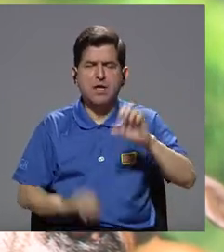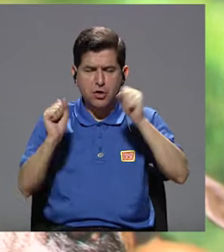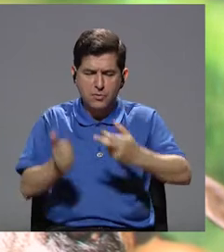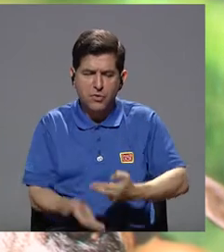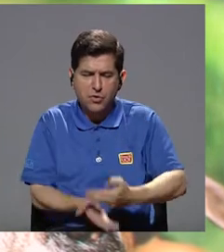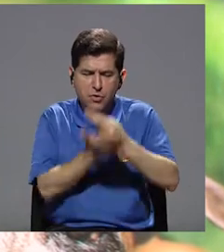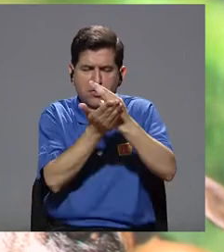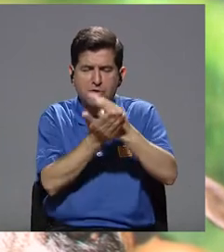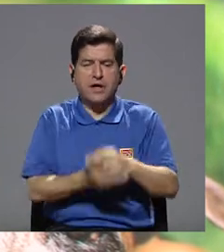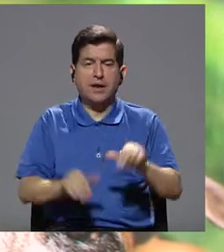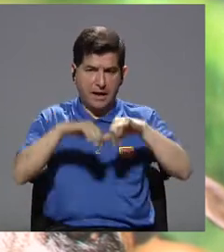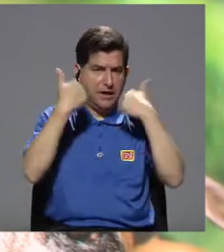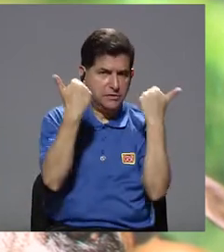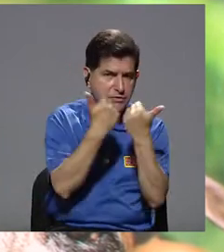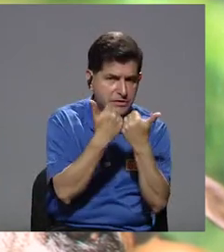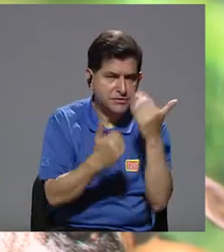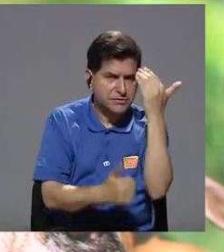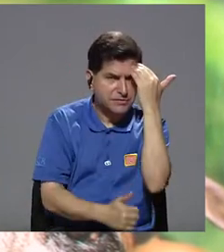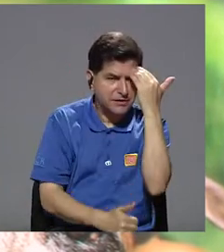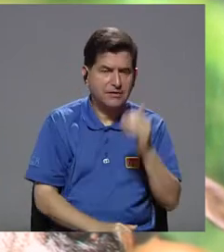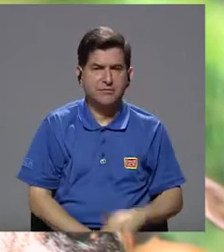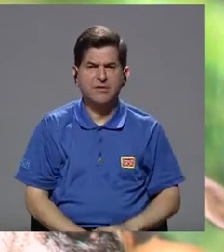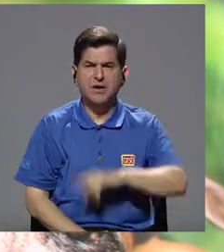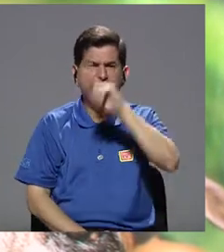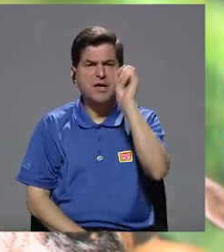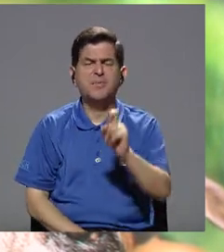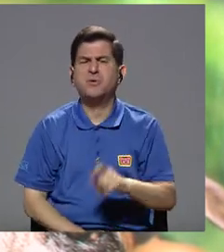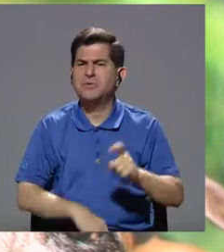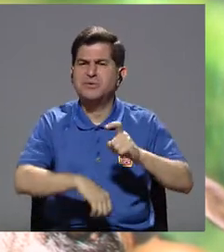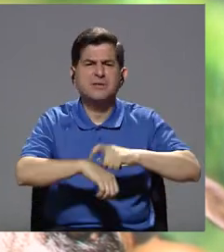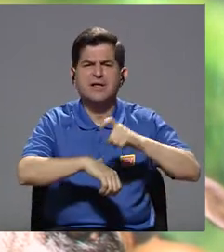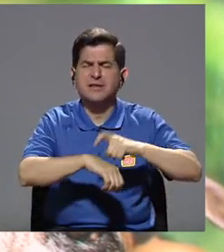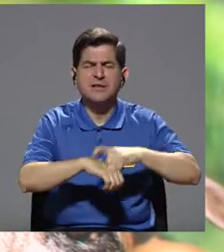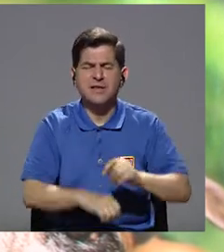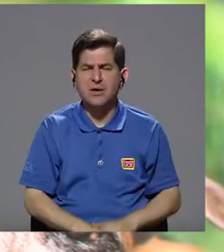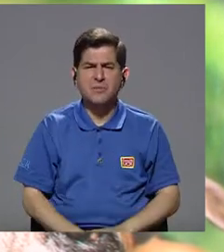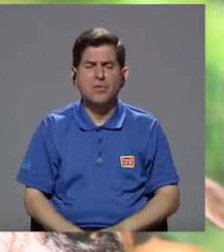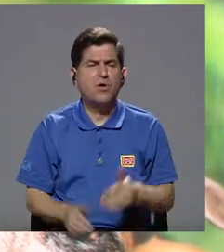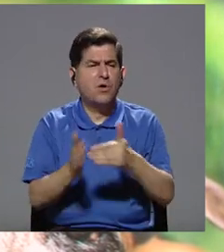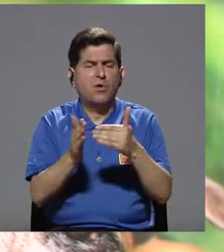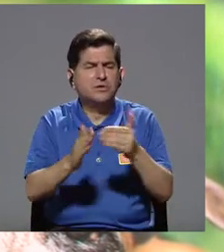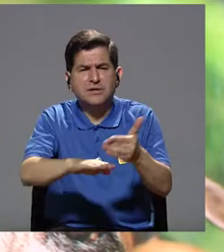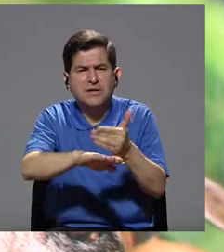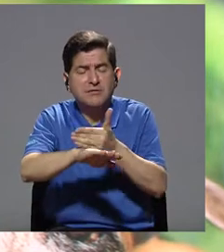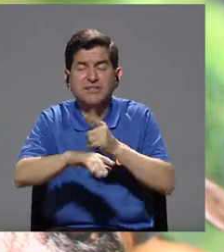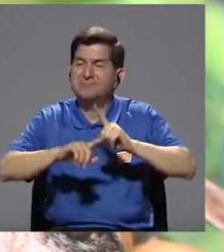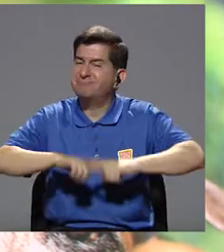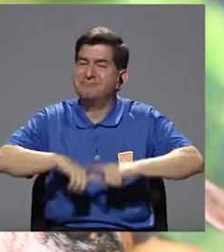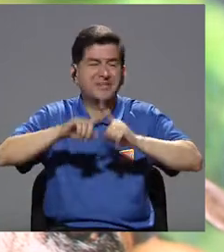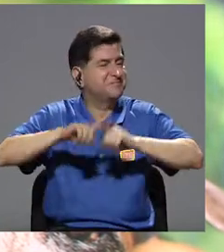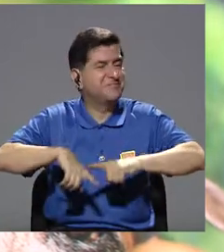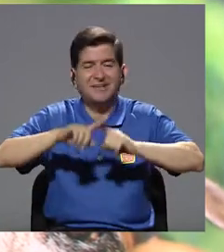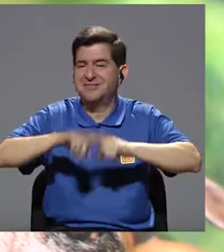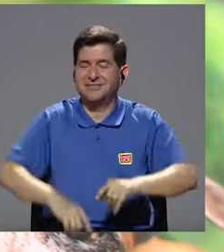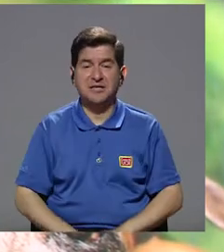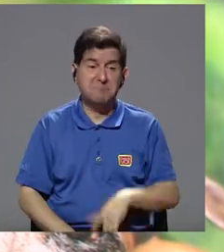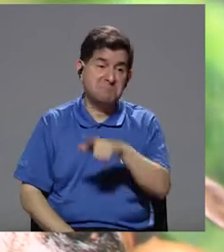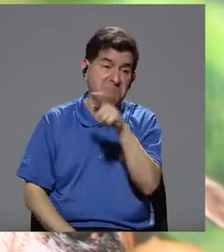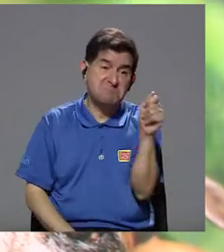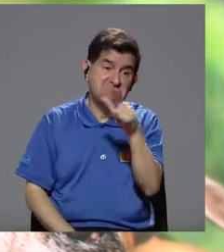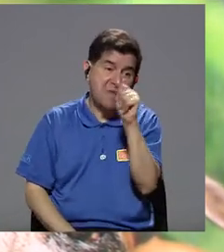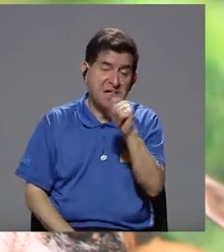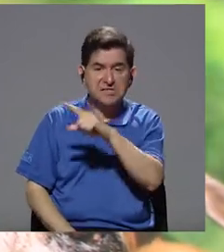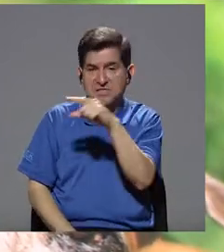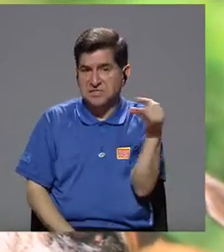todo el conocimiento necesario para rehabilitar el animal. Pues, a veces me preguntan cuánto dura un animalito para recuperarse. Depende,